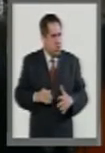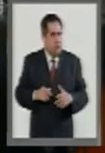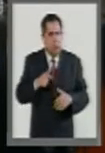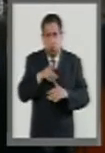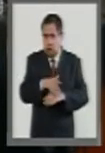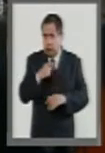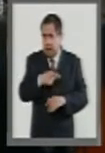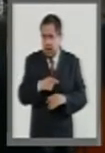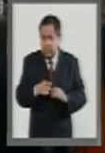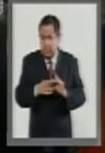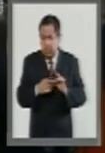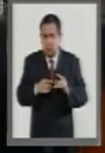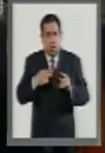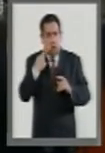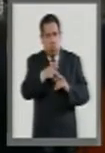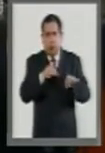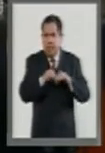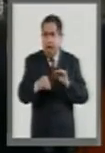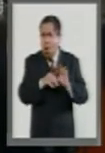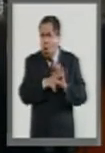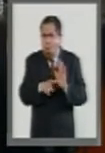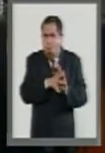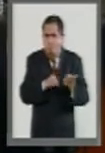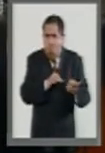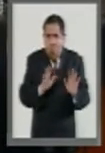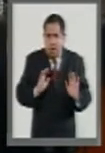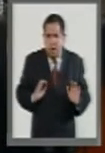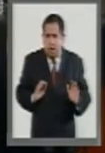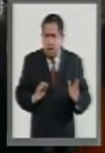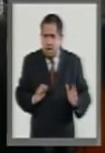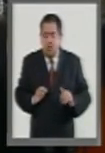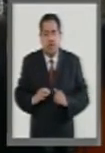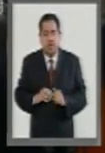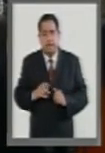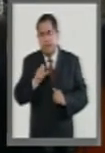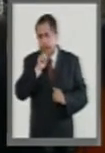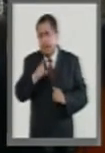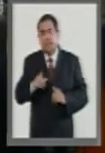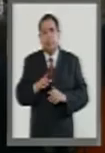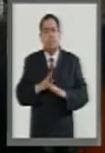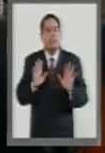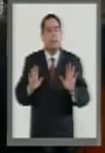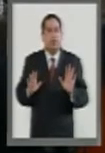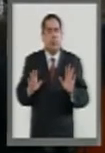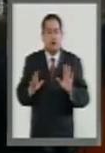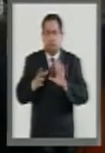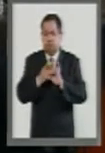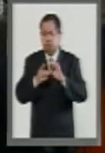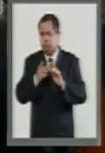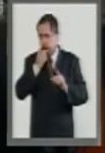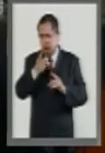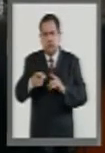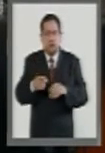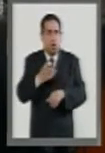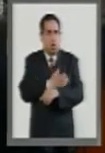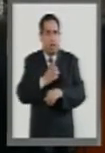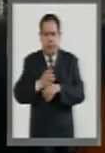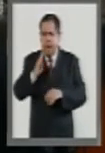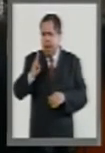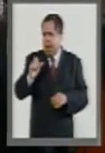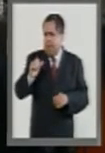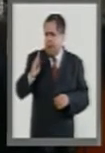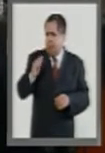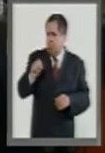con el ejercicio de su profesión. Y además, señalar a lo que decía el compañero Barbosa,